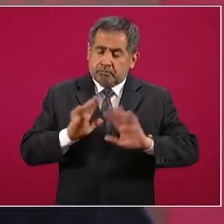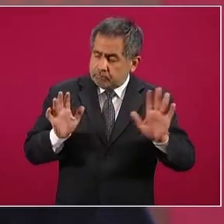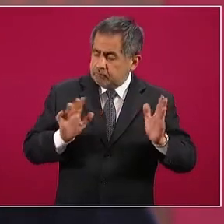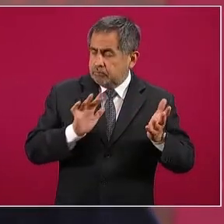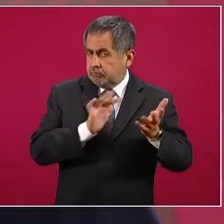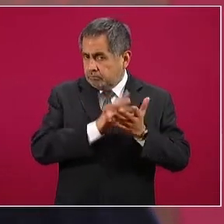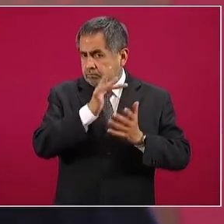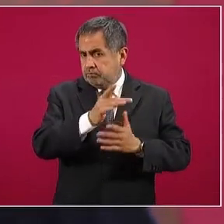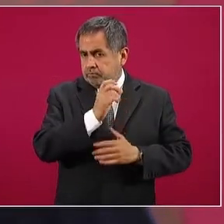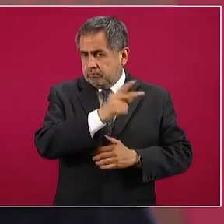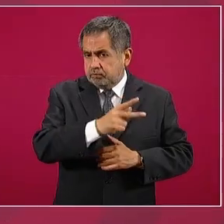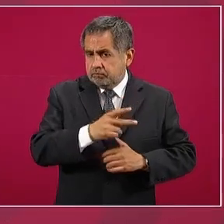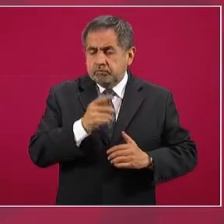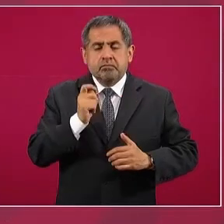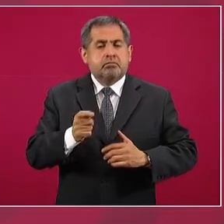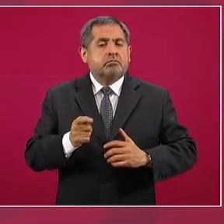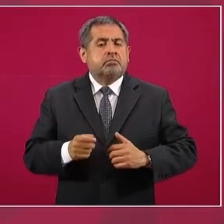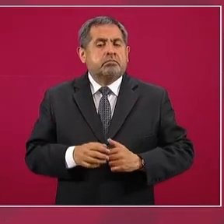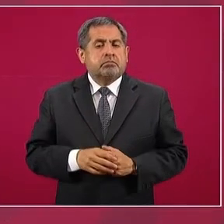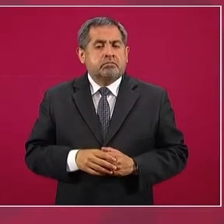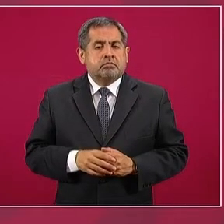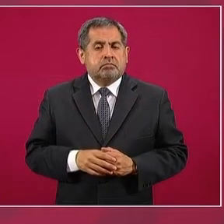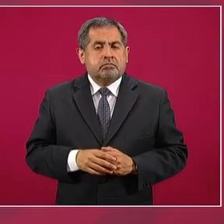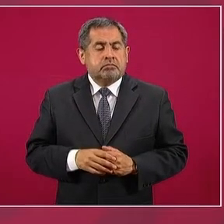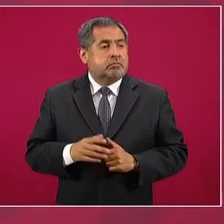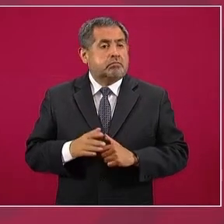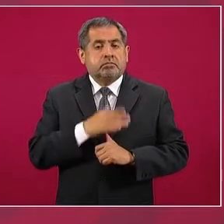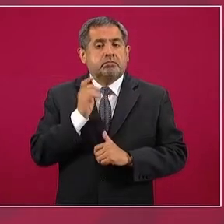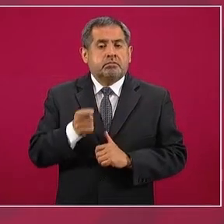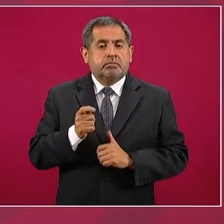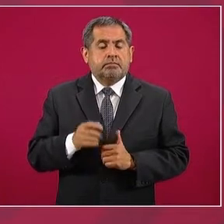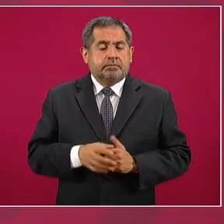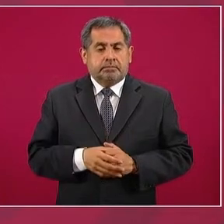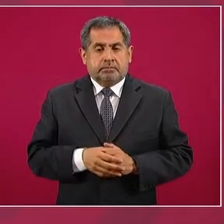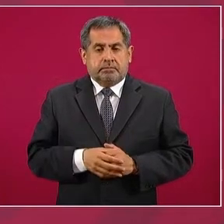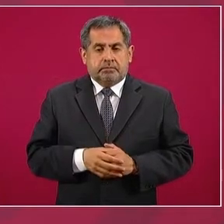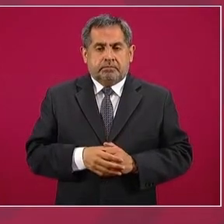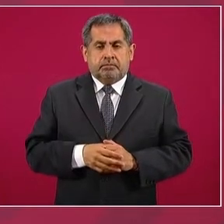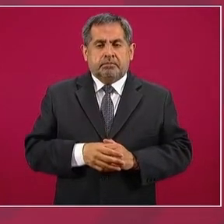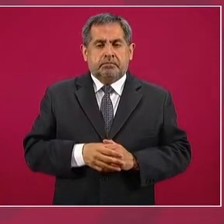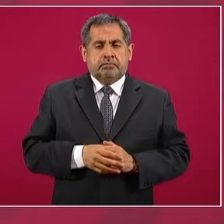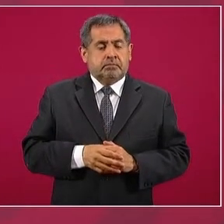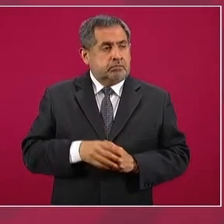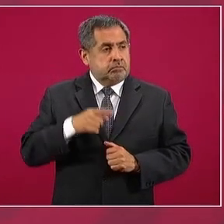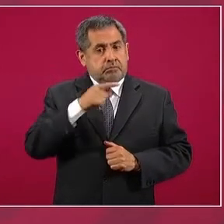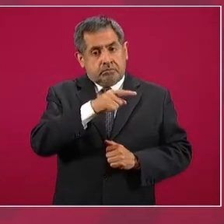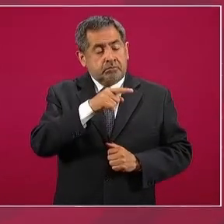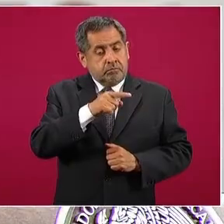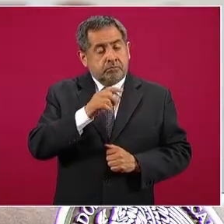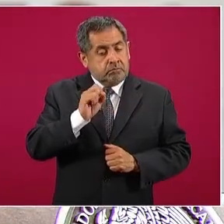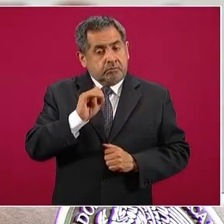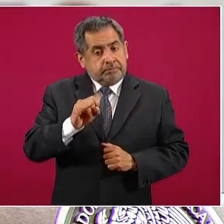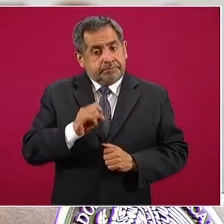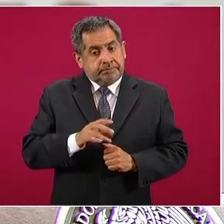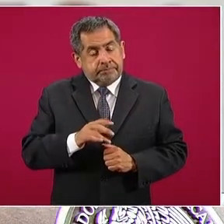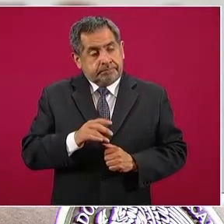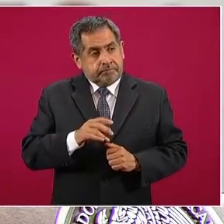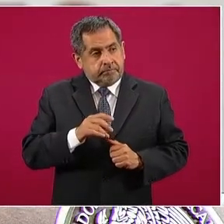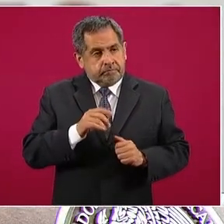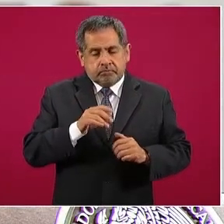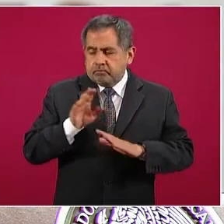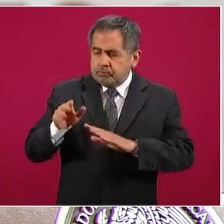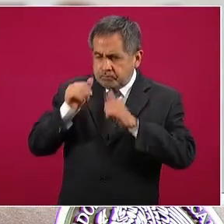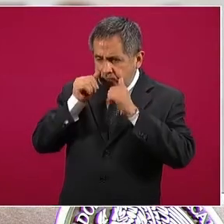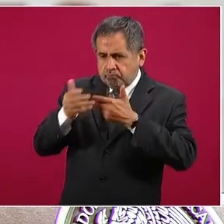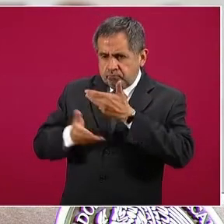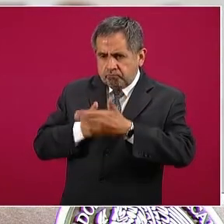porque nos atendieron.